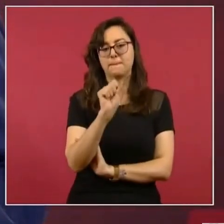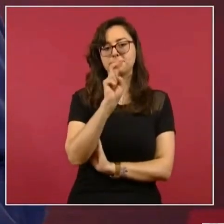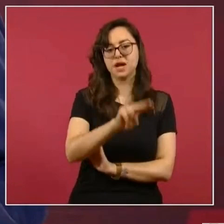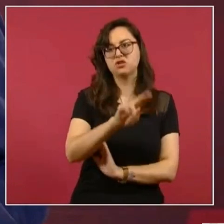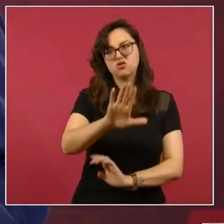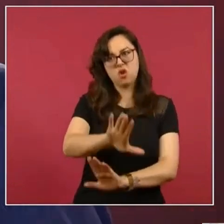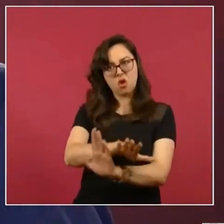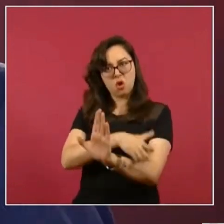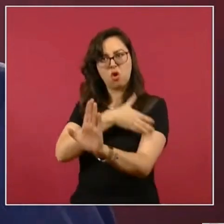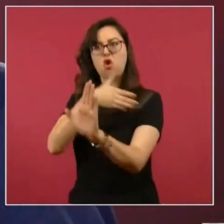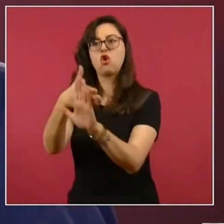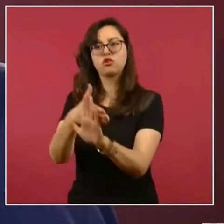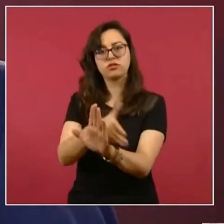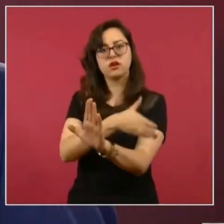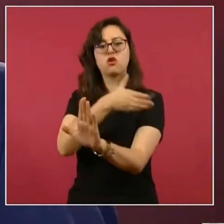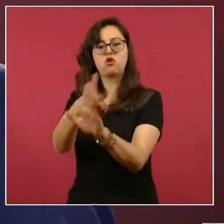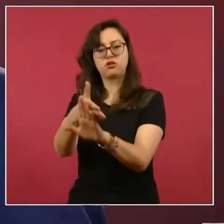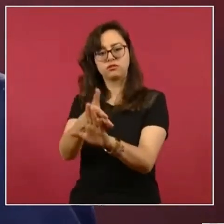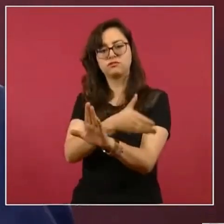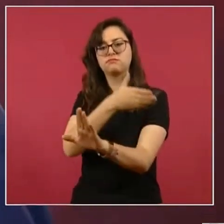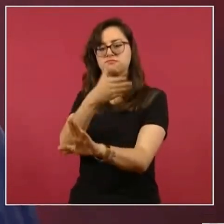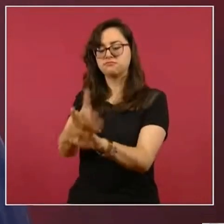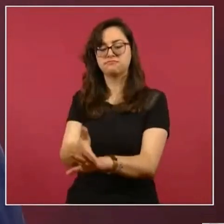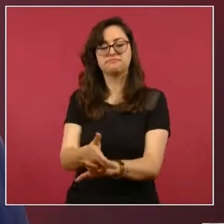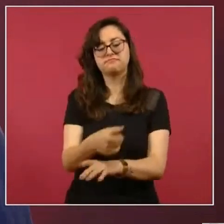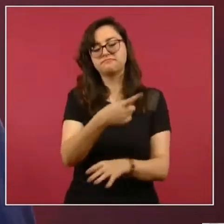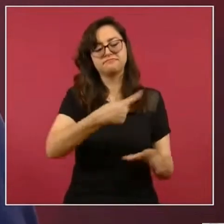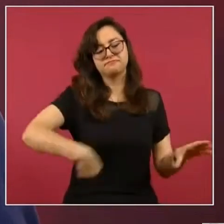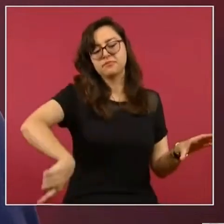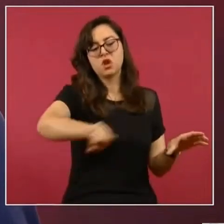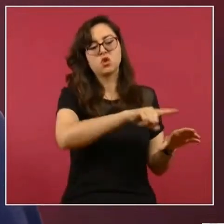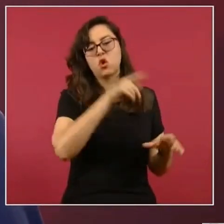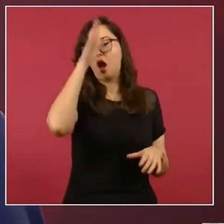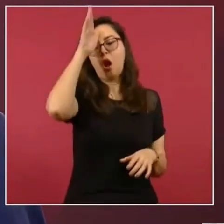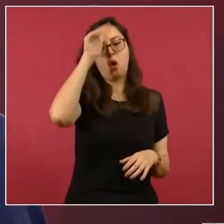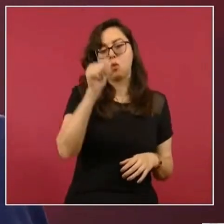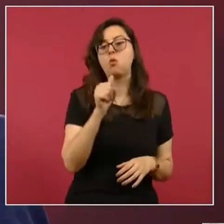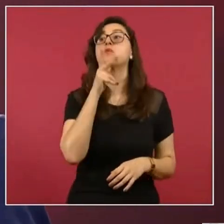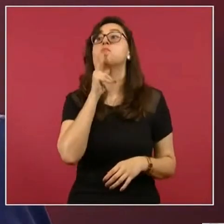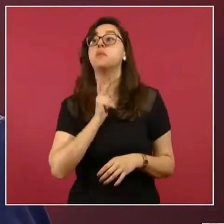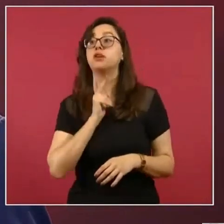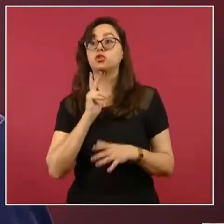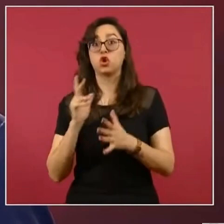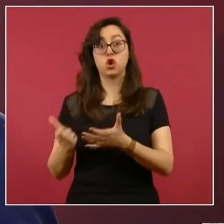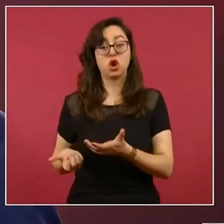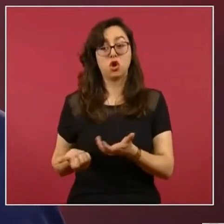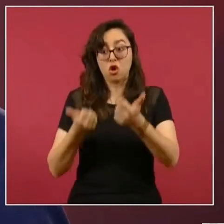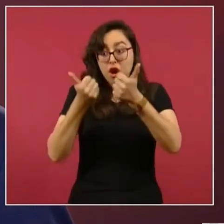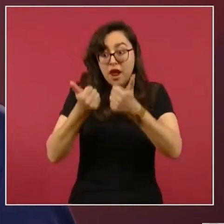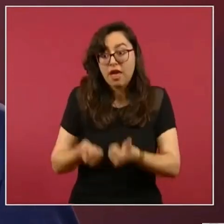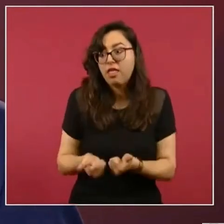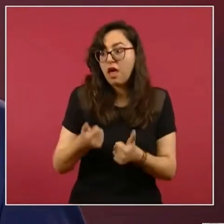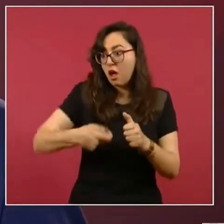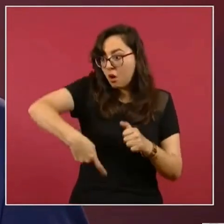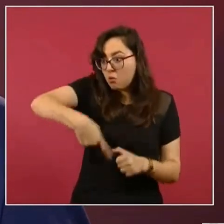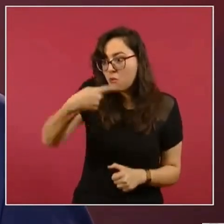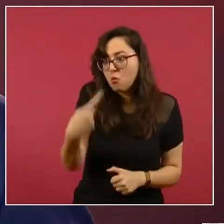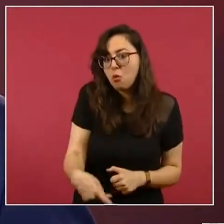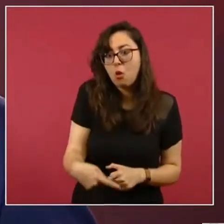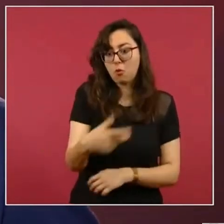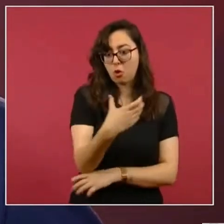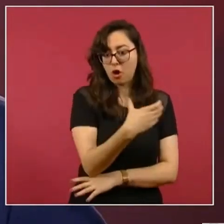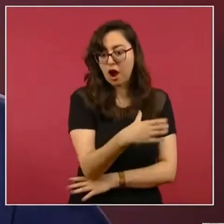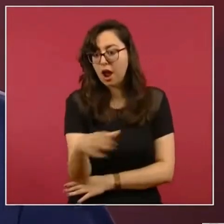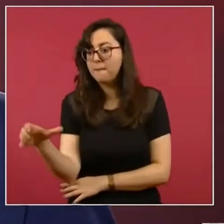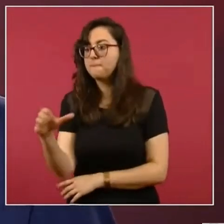conservadores no estaban de acuerdo con la política agraria del general Cárdenas, ni